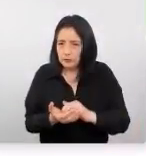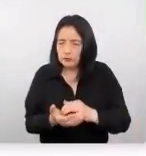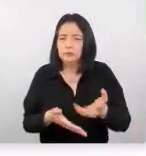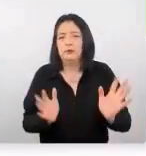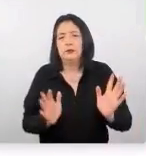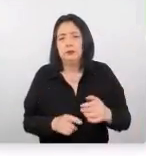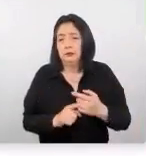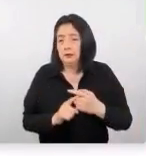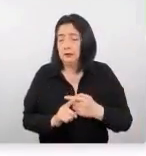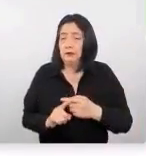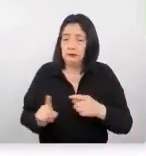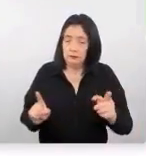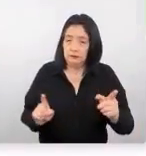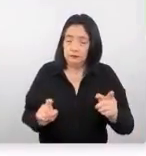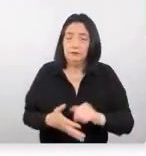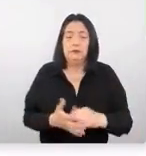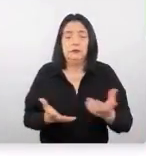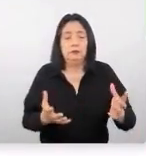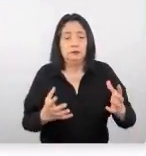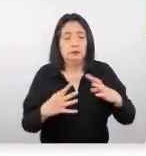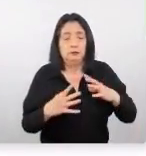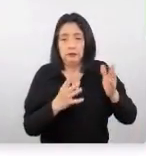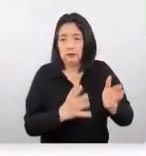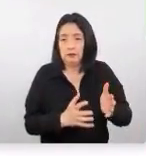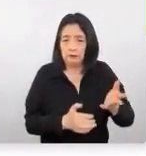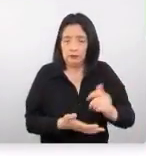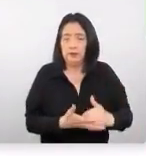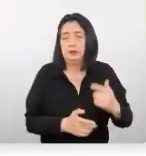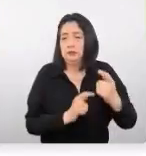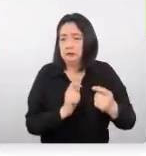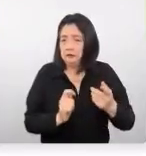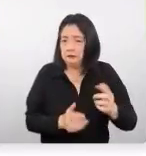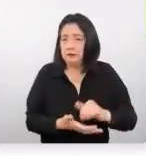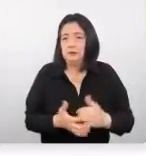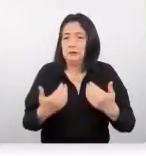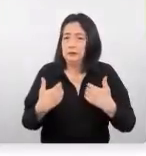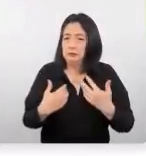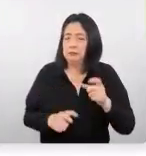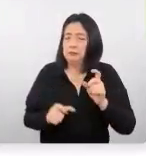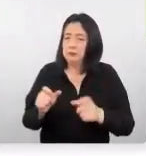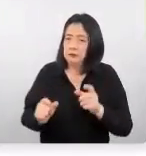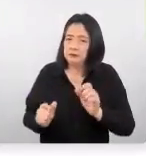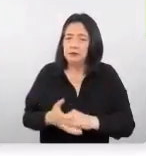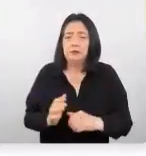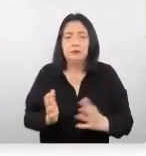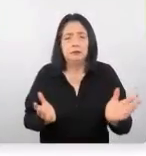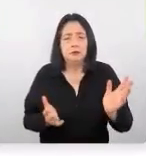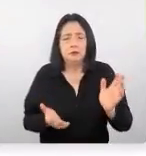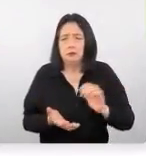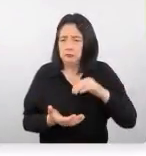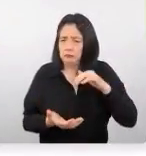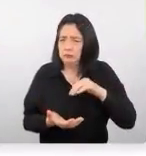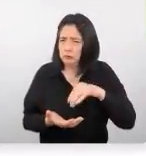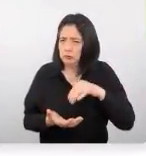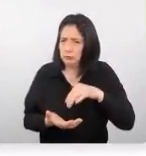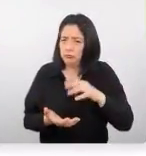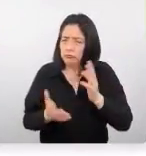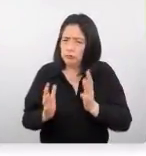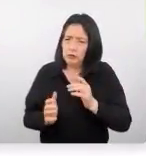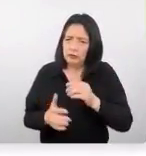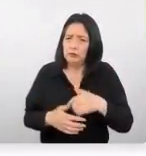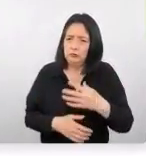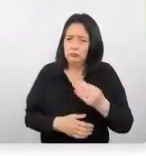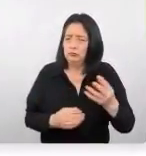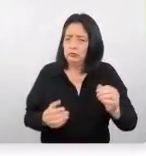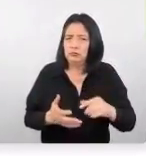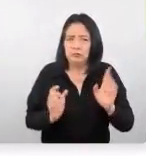diferencia de el vacacionista tradicional tenemos personas que son más instruidas en el promedio y eso también va